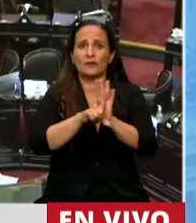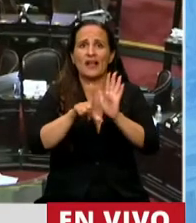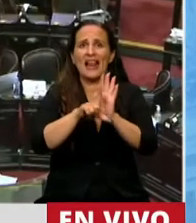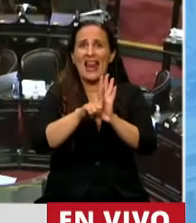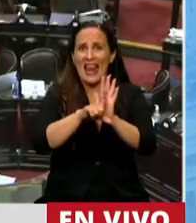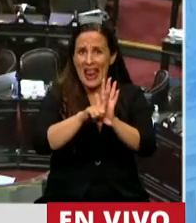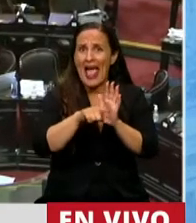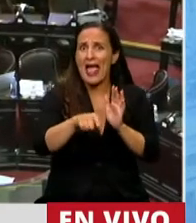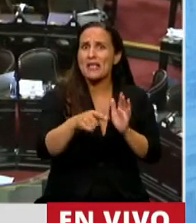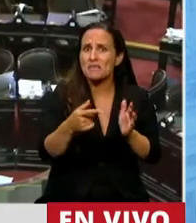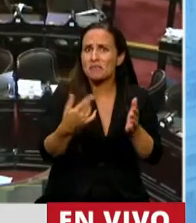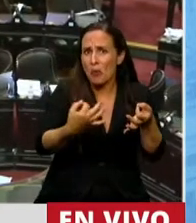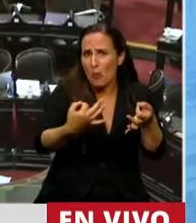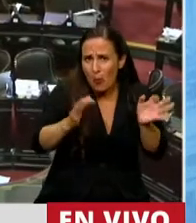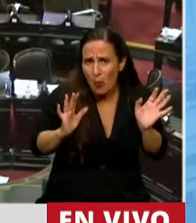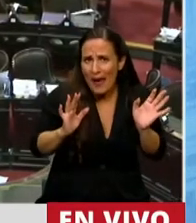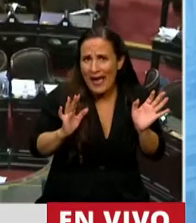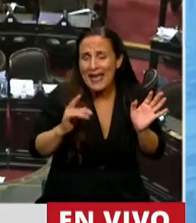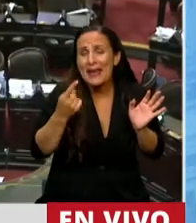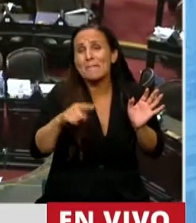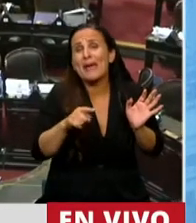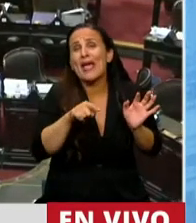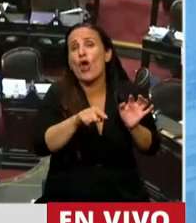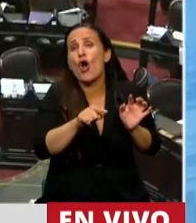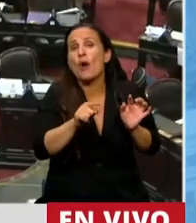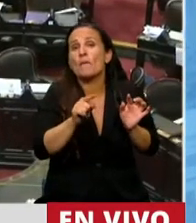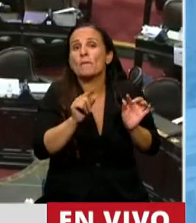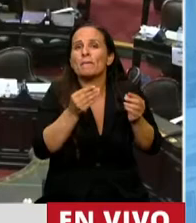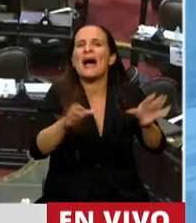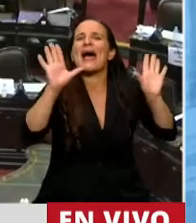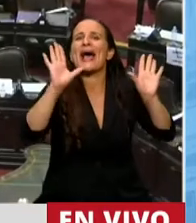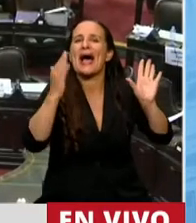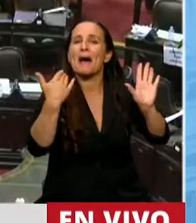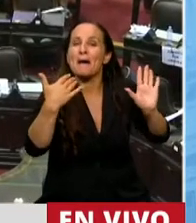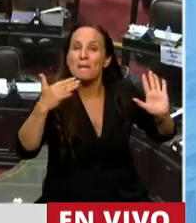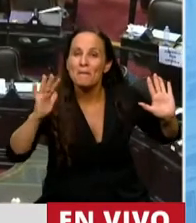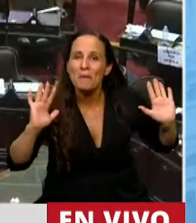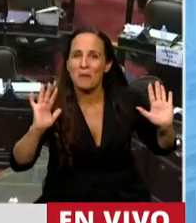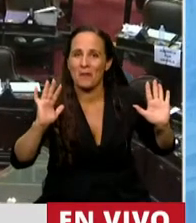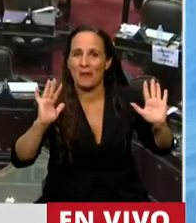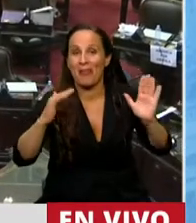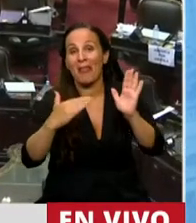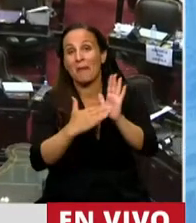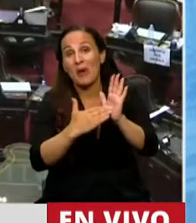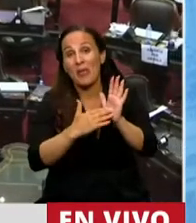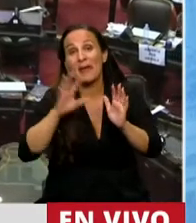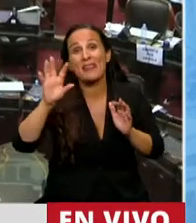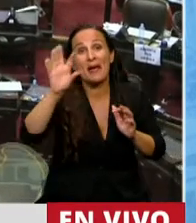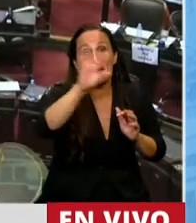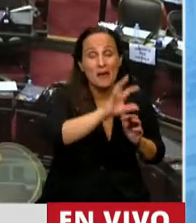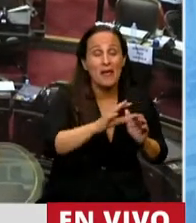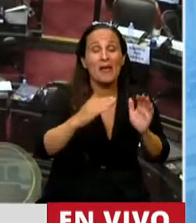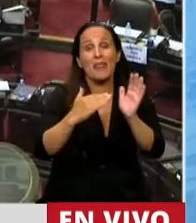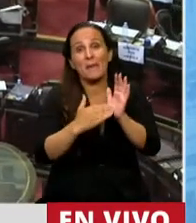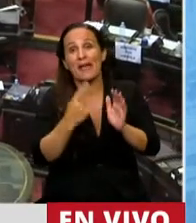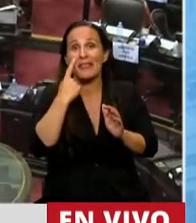todo lo buena que sea, pero es apenas una condición de posibilidad. Porque después están las regulaciones provinciales y locales. Y tenemos